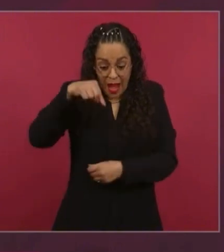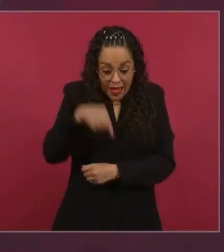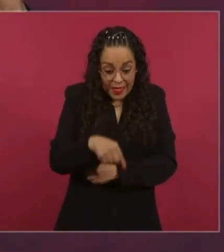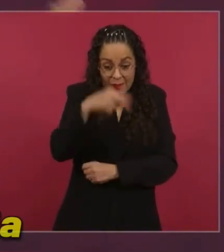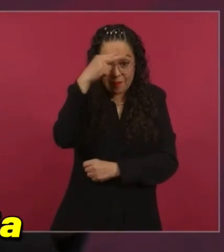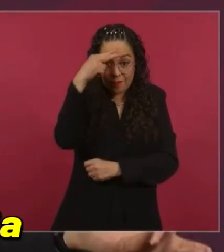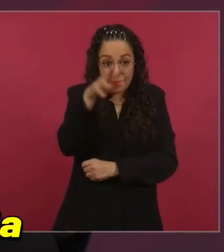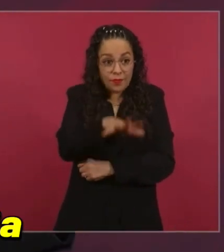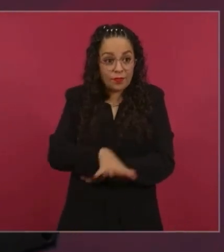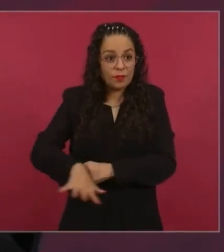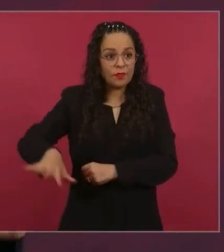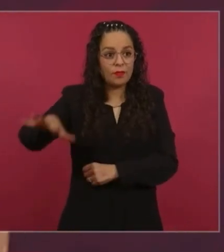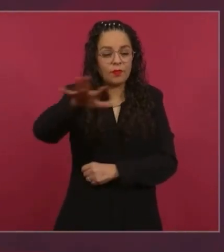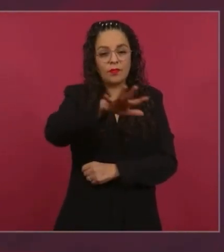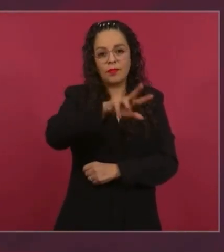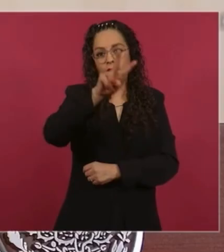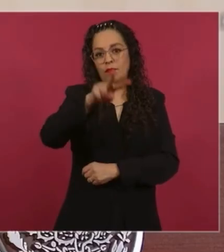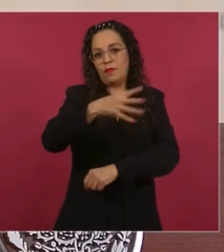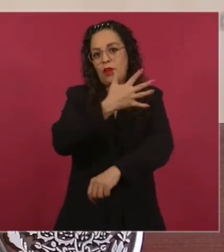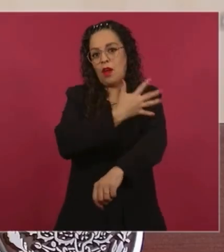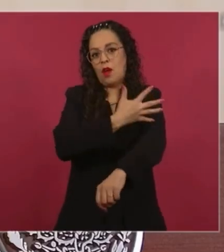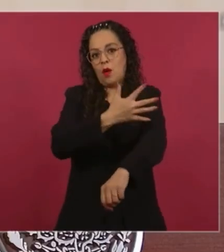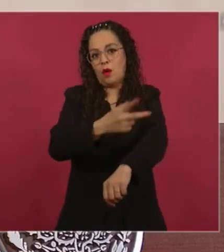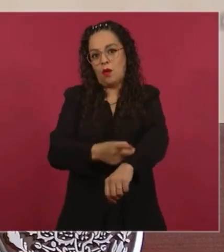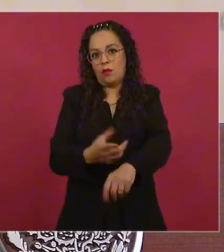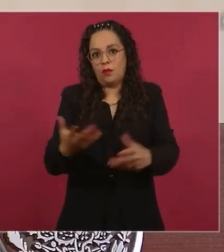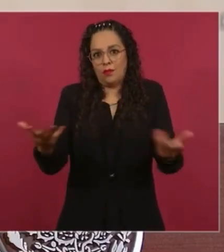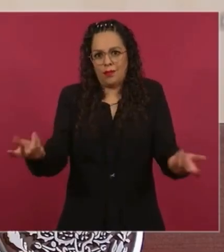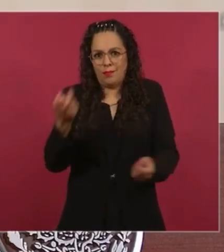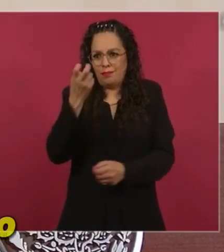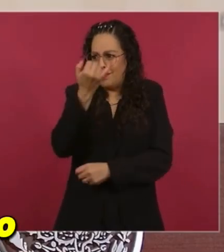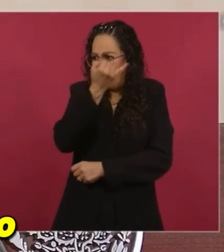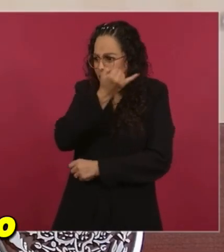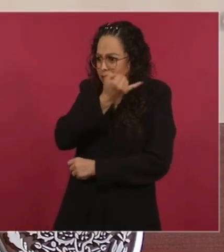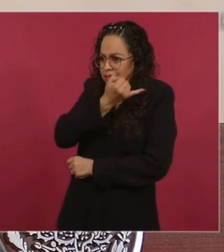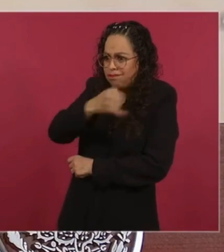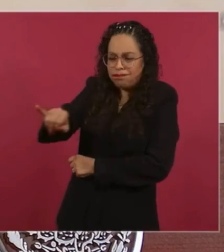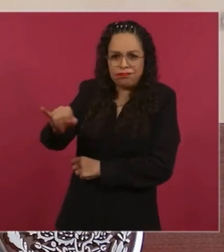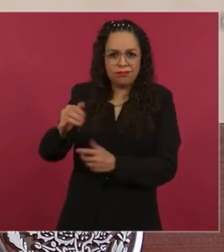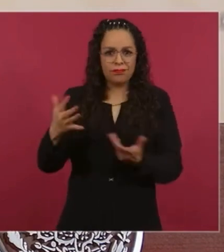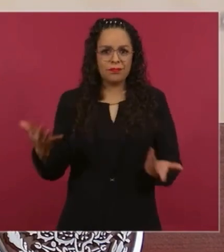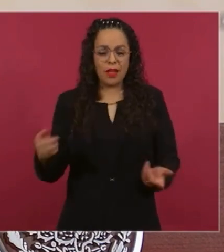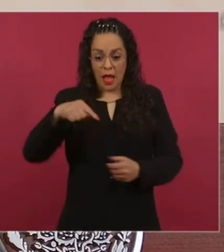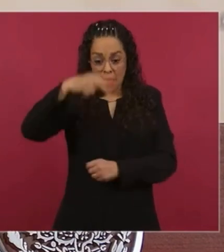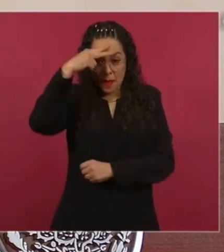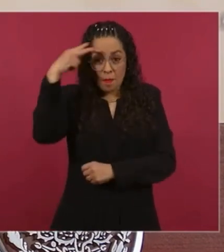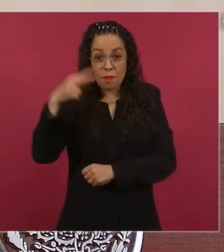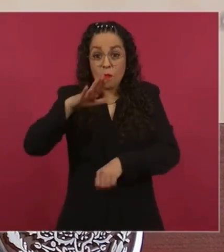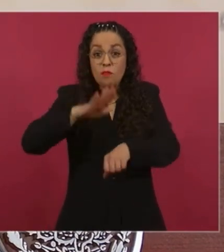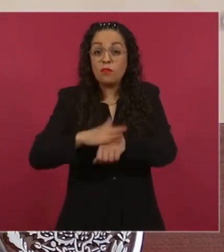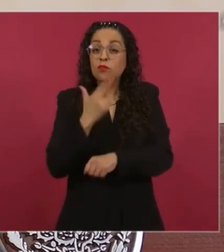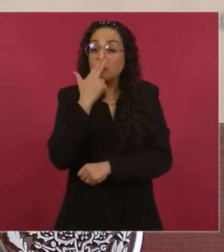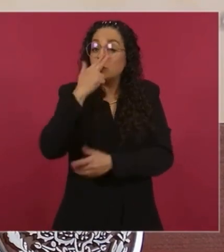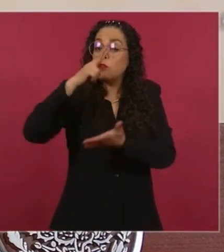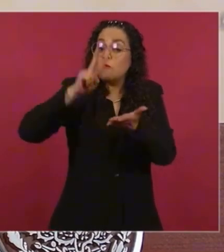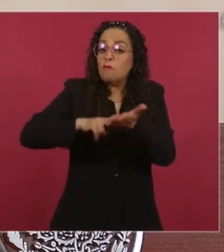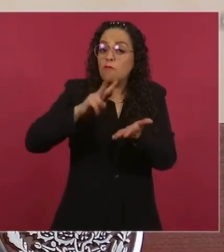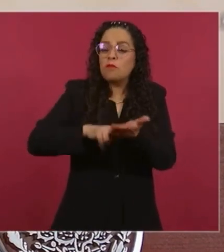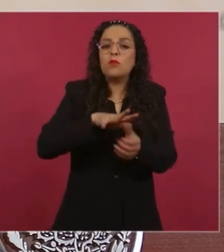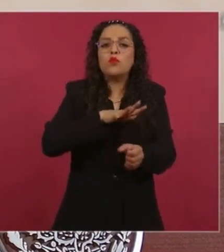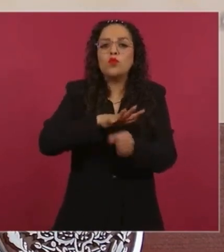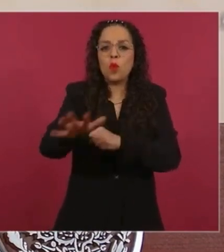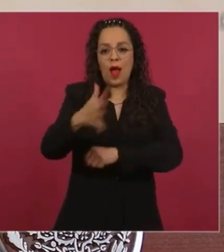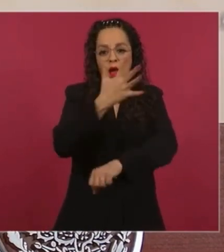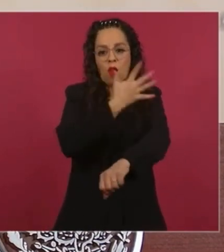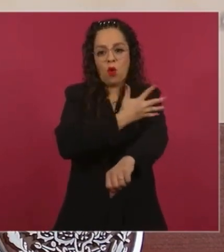Por eso habló de la paradoja. La mayor riqueza de México es la honestidad de su pueblo y eso viene de